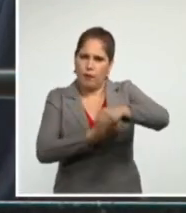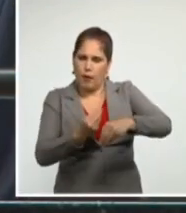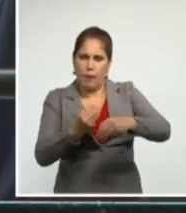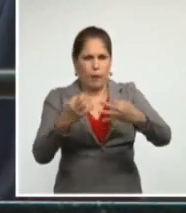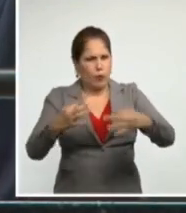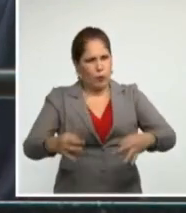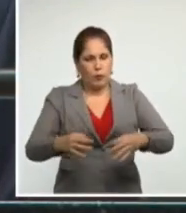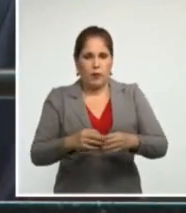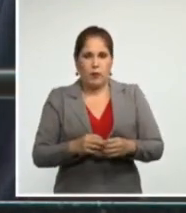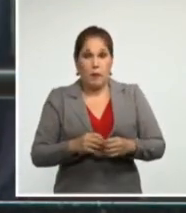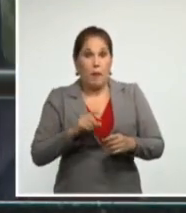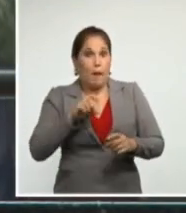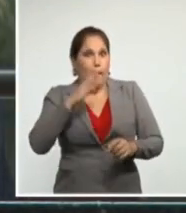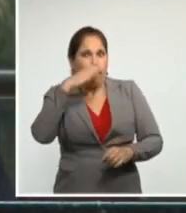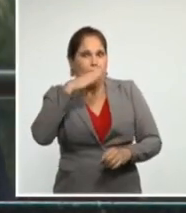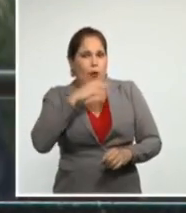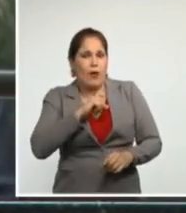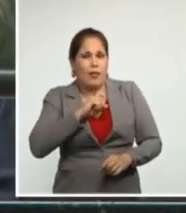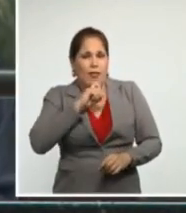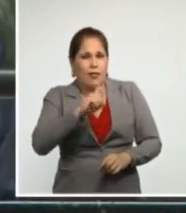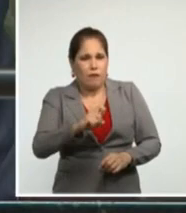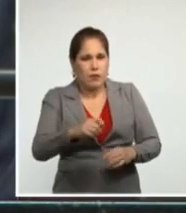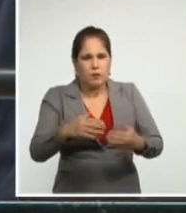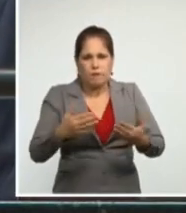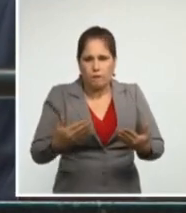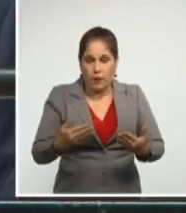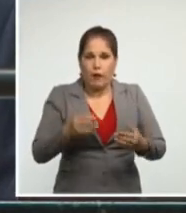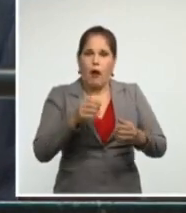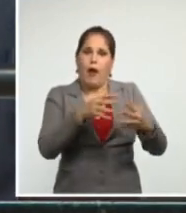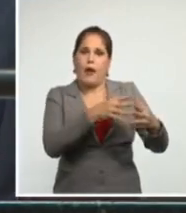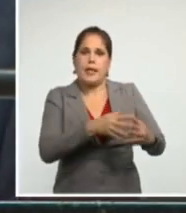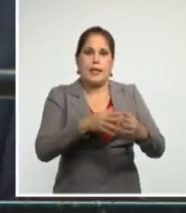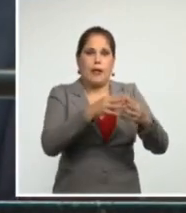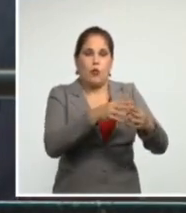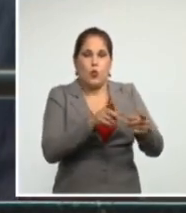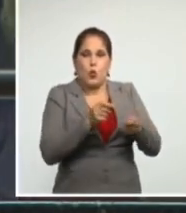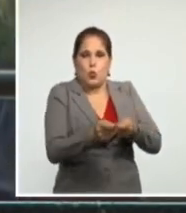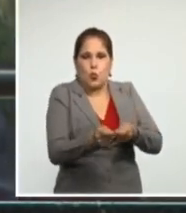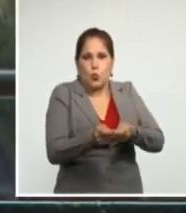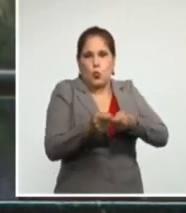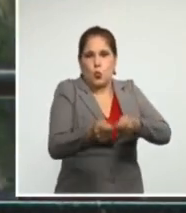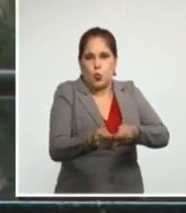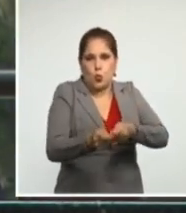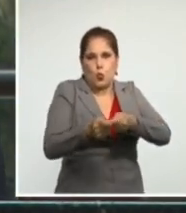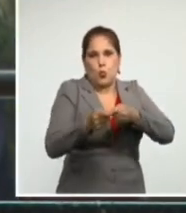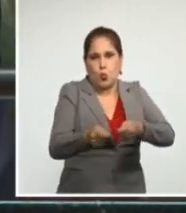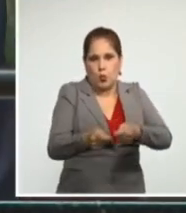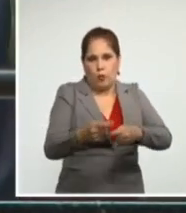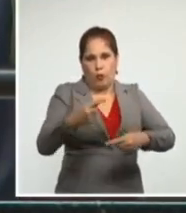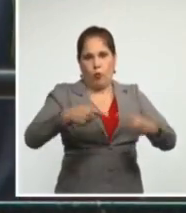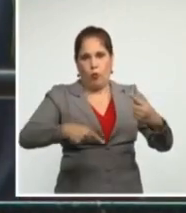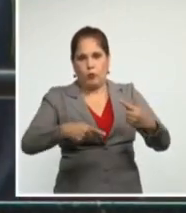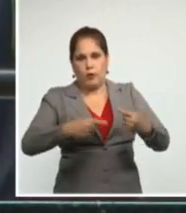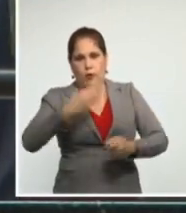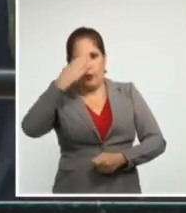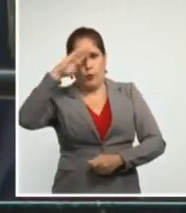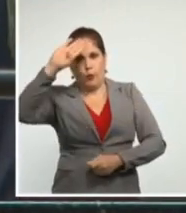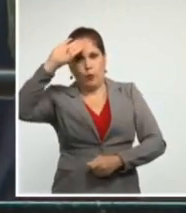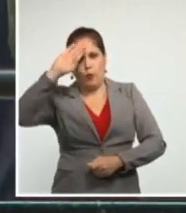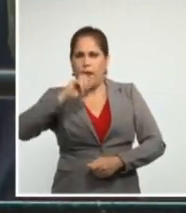mucho más difícil frente a la persistente hostilidad del imperialismo